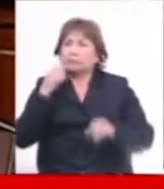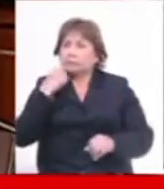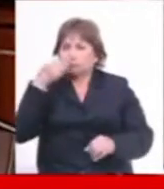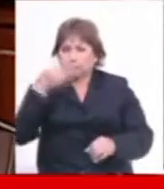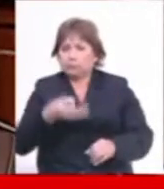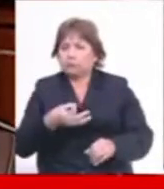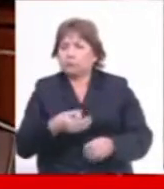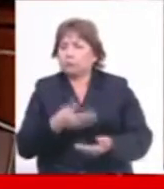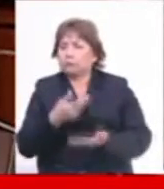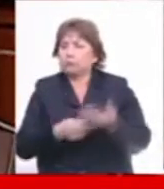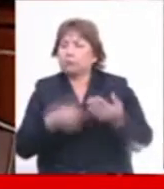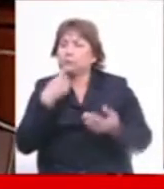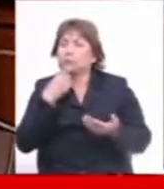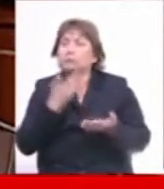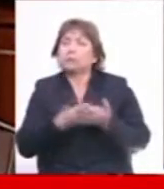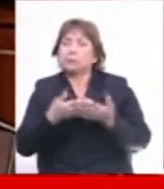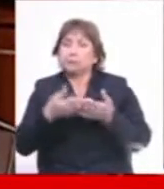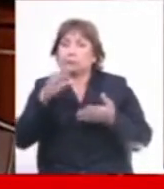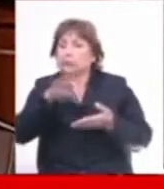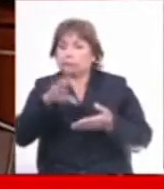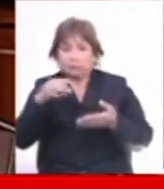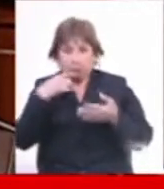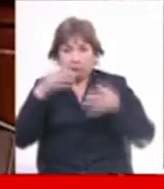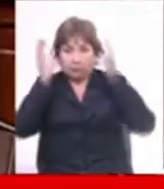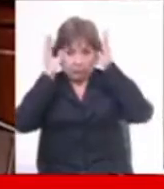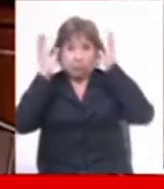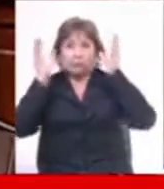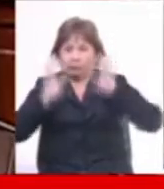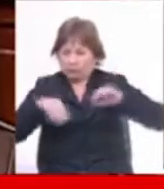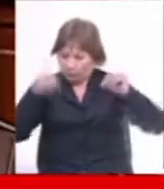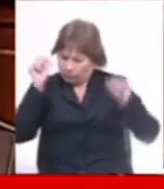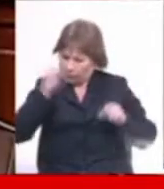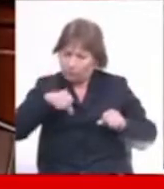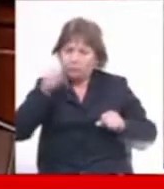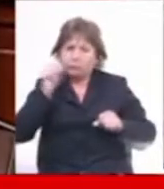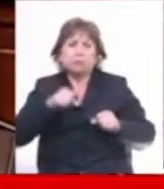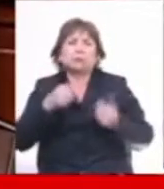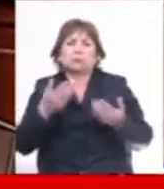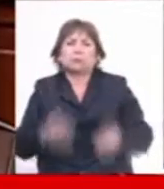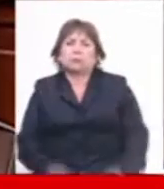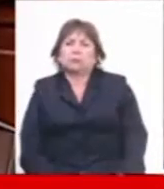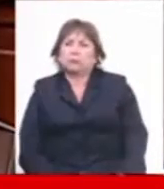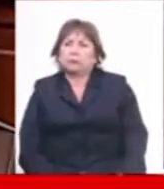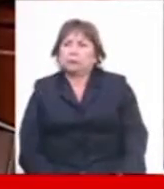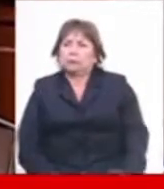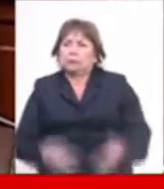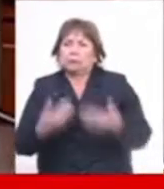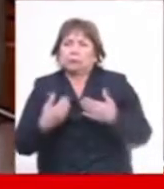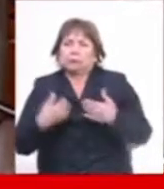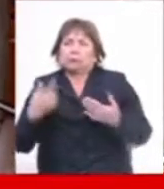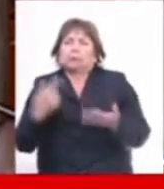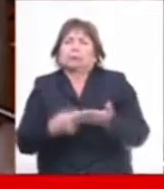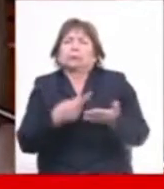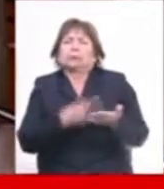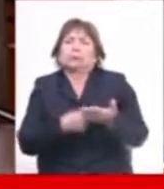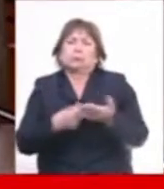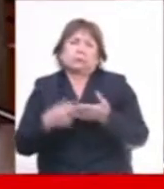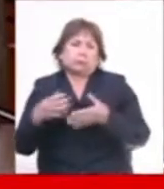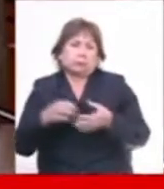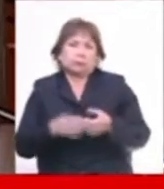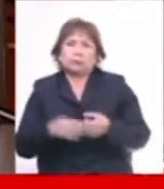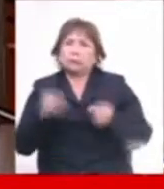fundamental. Dígame si con eso el pueblo no estará de acuerdo. ¡Claro que sí! Y va a tener que discutirse y debatirse.